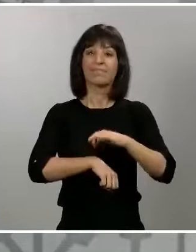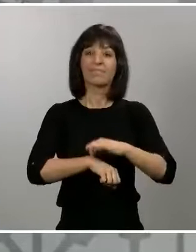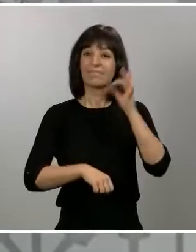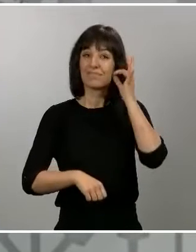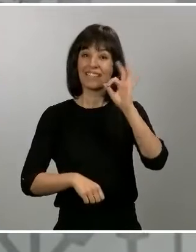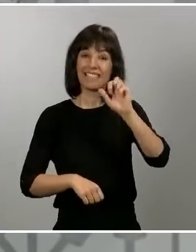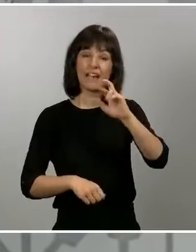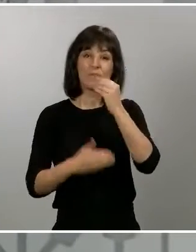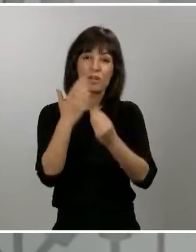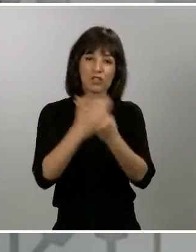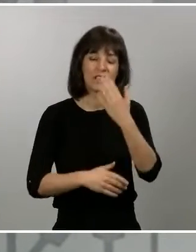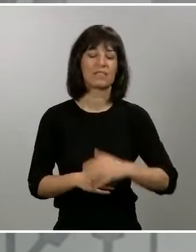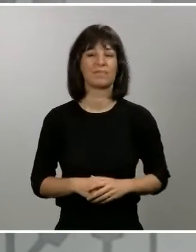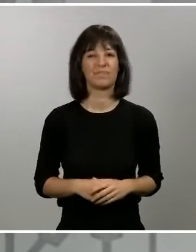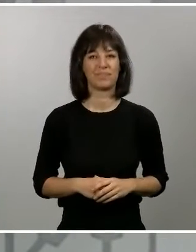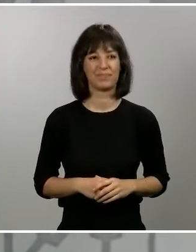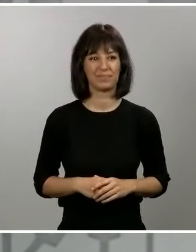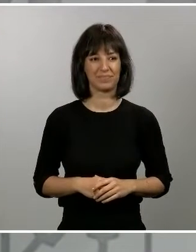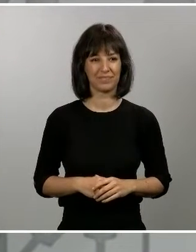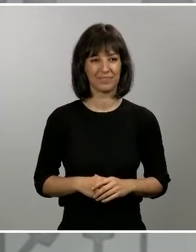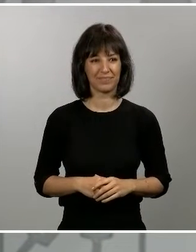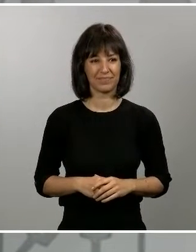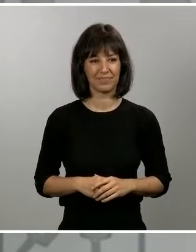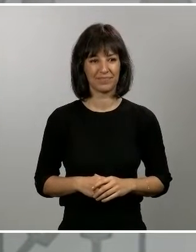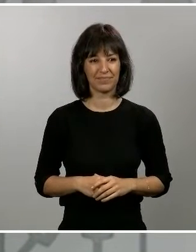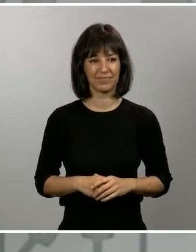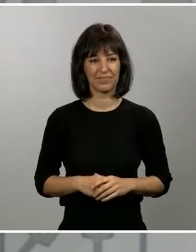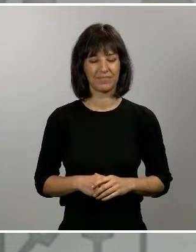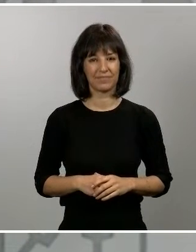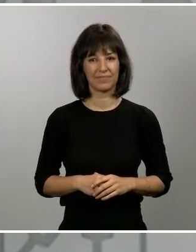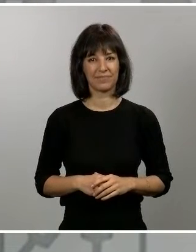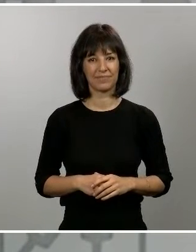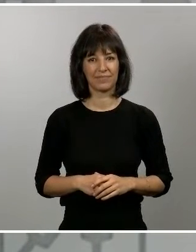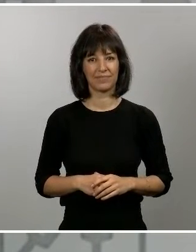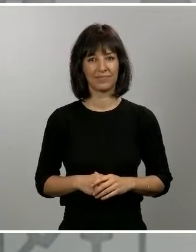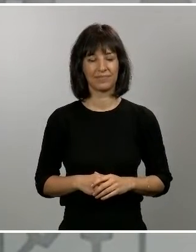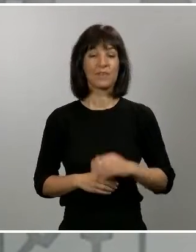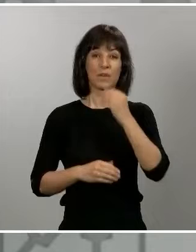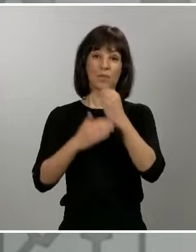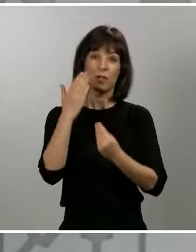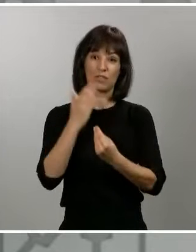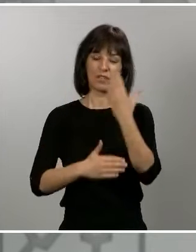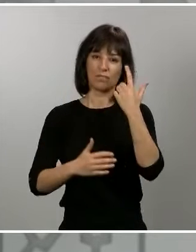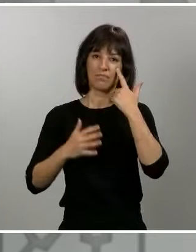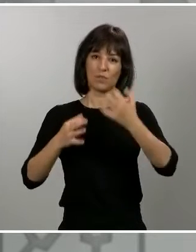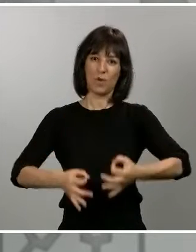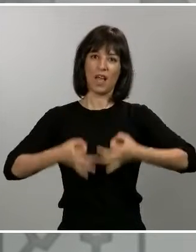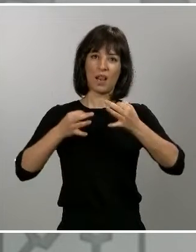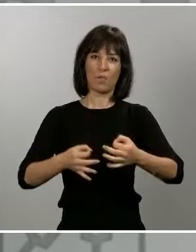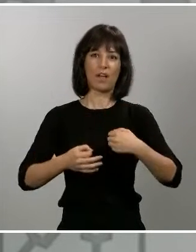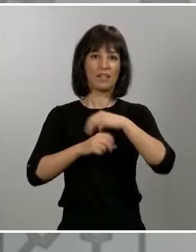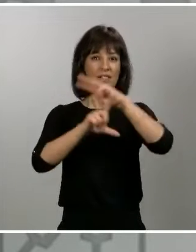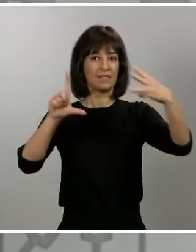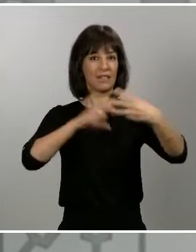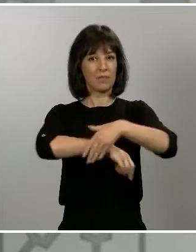Bueno, pues como cada día vamos a resumir la información que incluimos todos los días en la página web del Ministerio